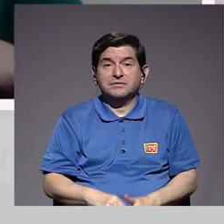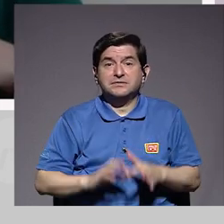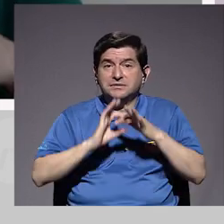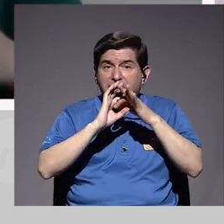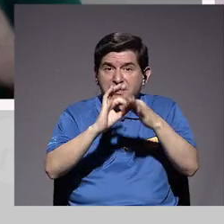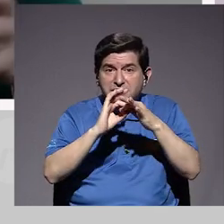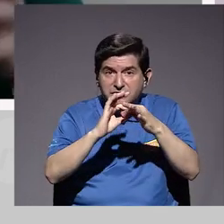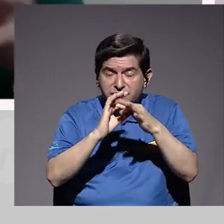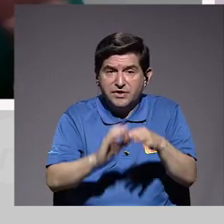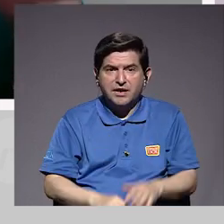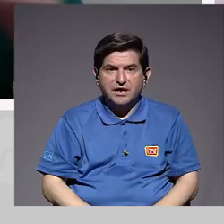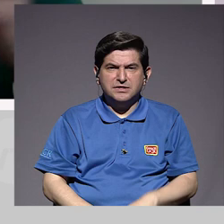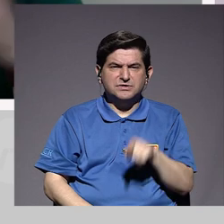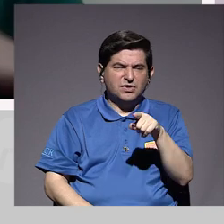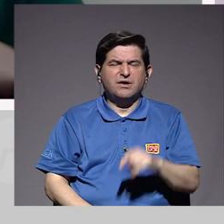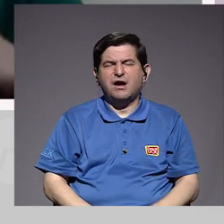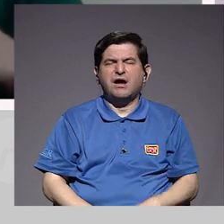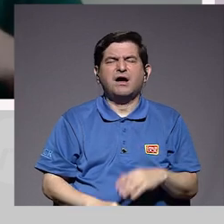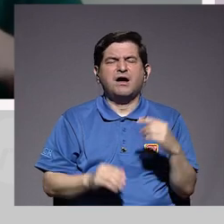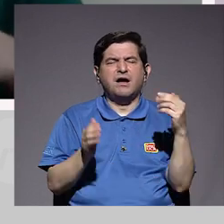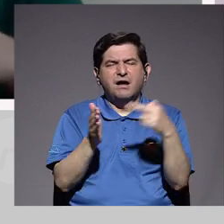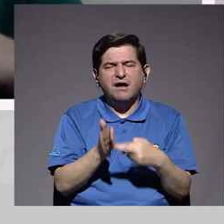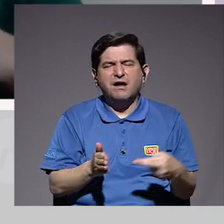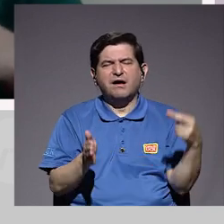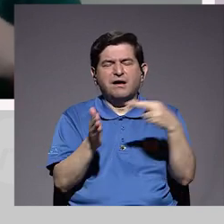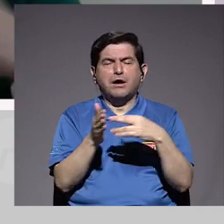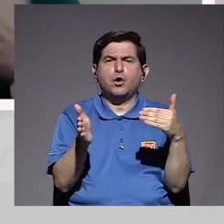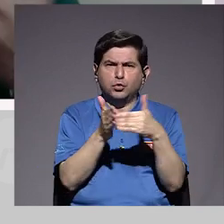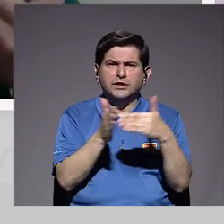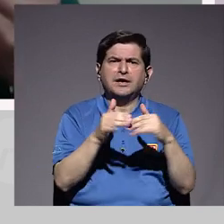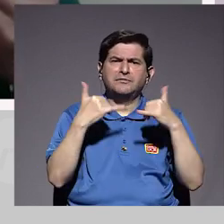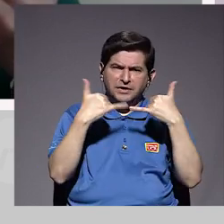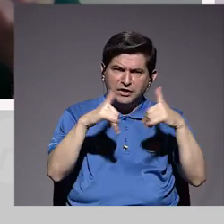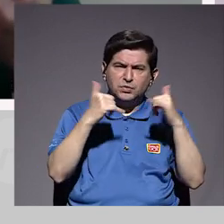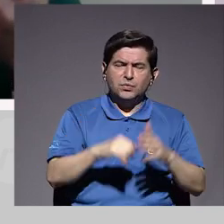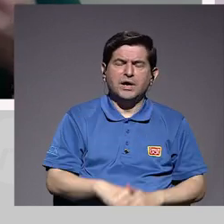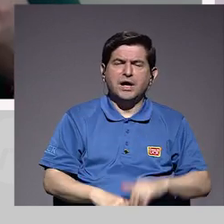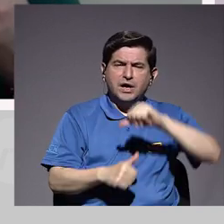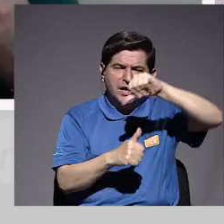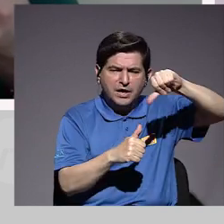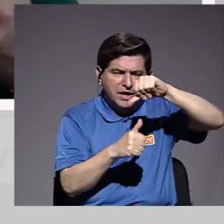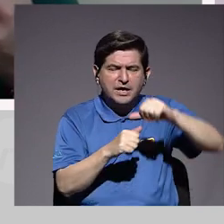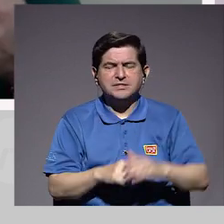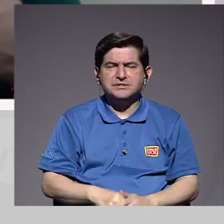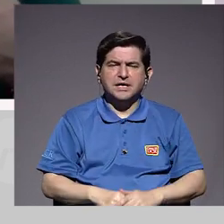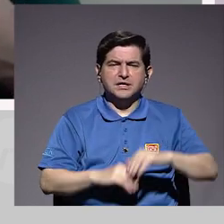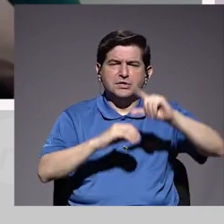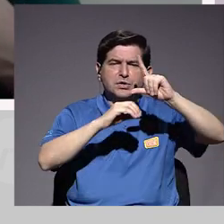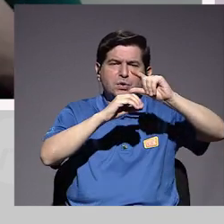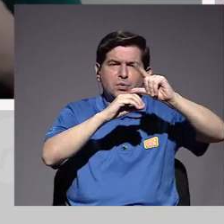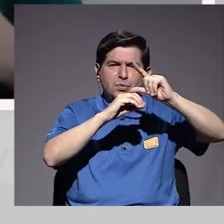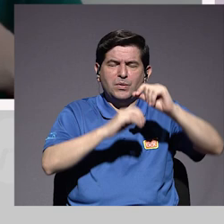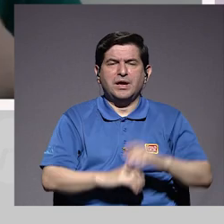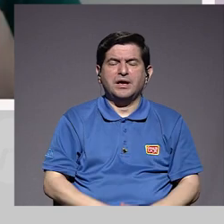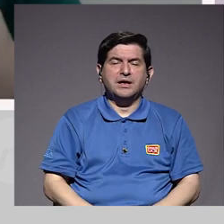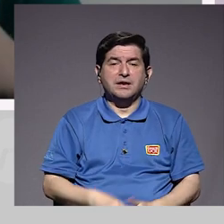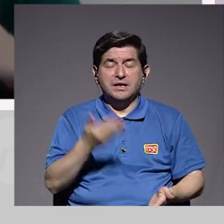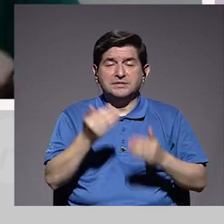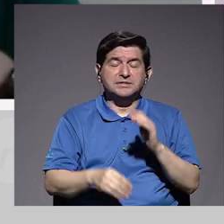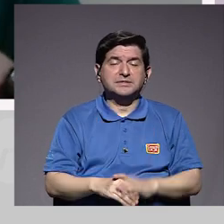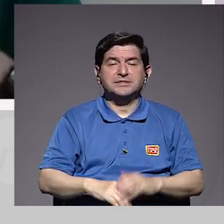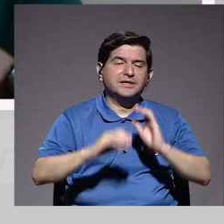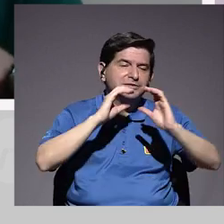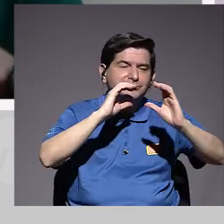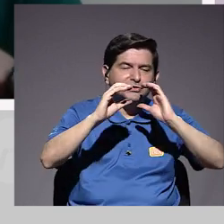tal vez se van volviendo muy monótonas, entonces volver a jugar, por ejemplo, con aceites, con velas, comenzar a